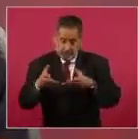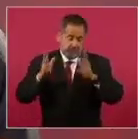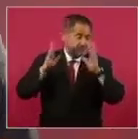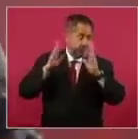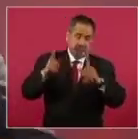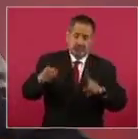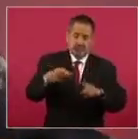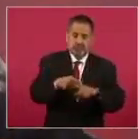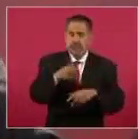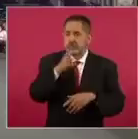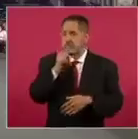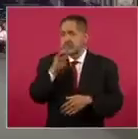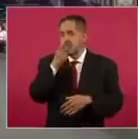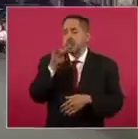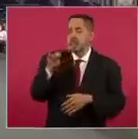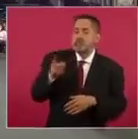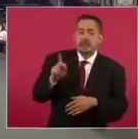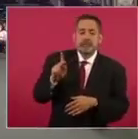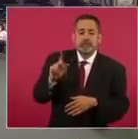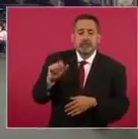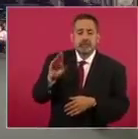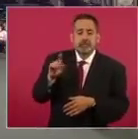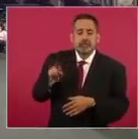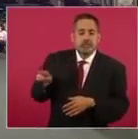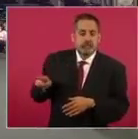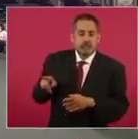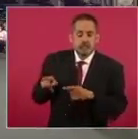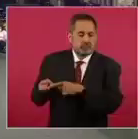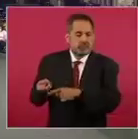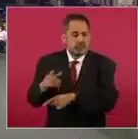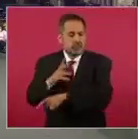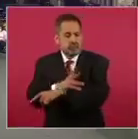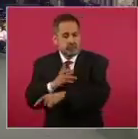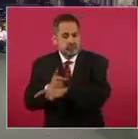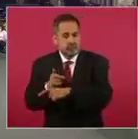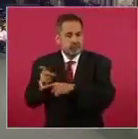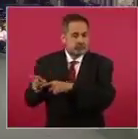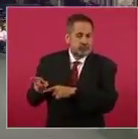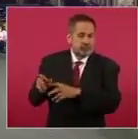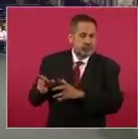Yo no le voy a decir a Pablo, porque él es un agente honorable.